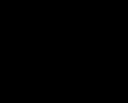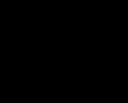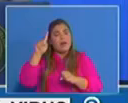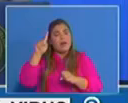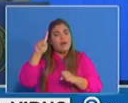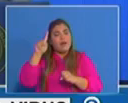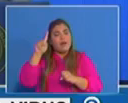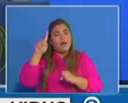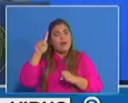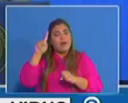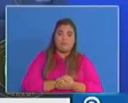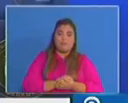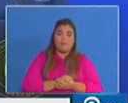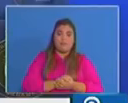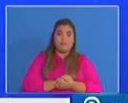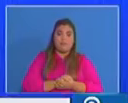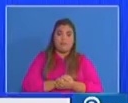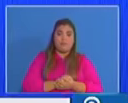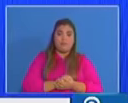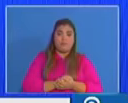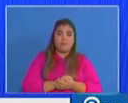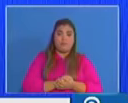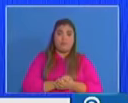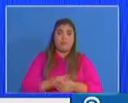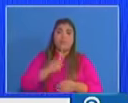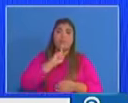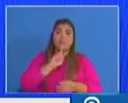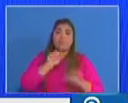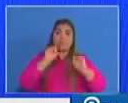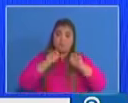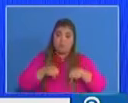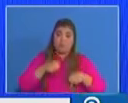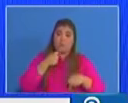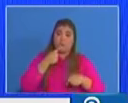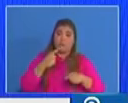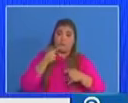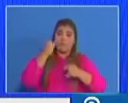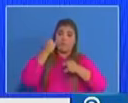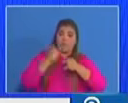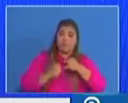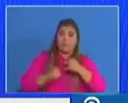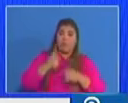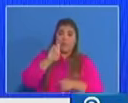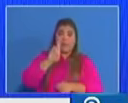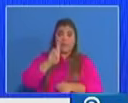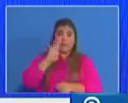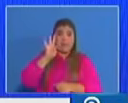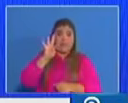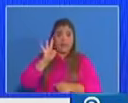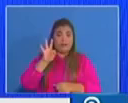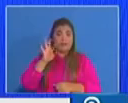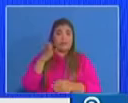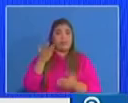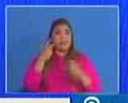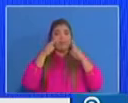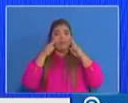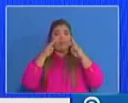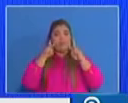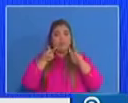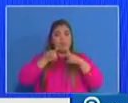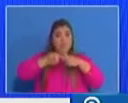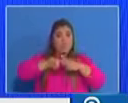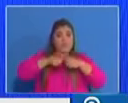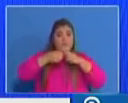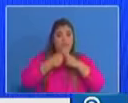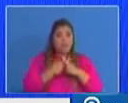realmente Rodrigo podríamos concluir que si bien es cierto el RT desde el punto de vista del inicio